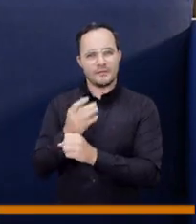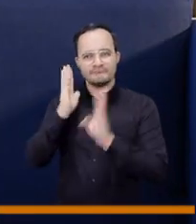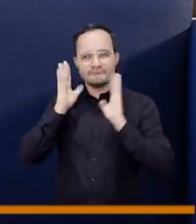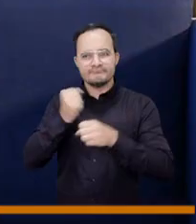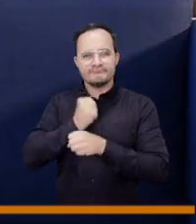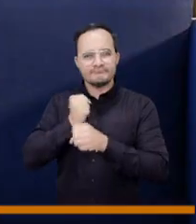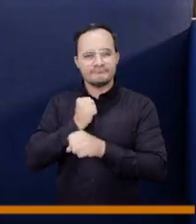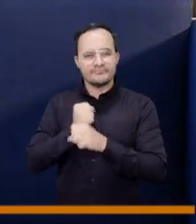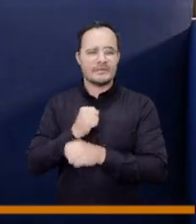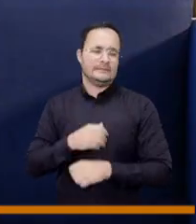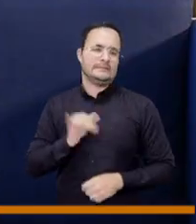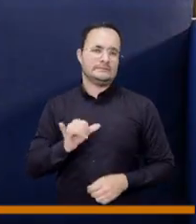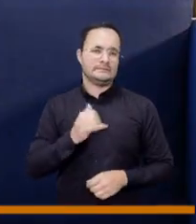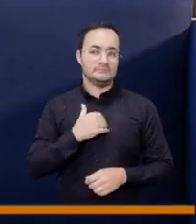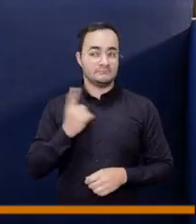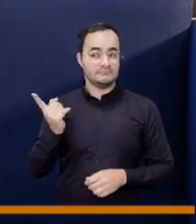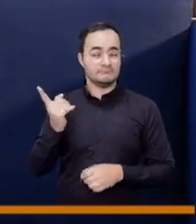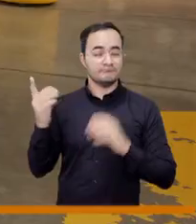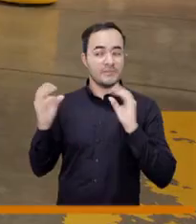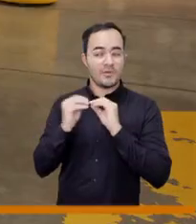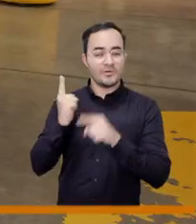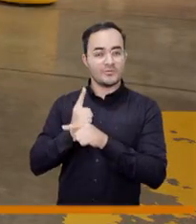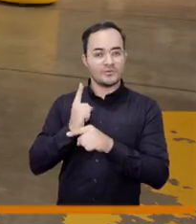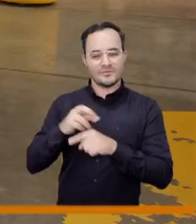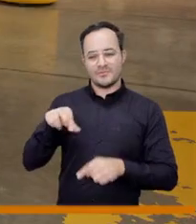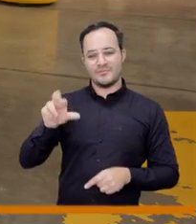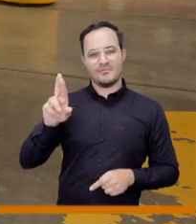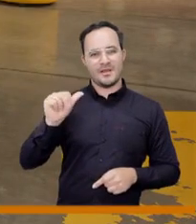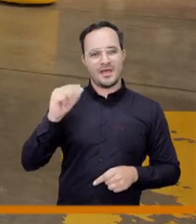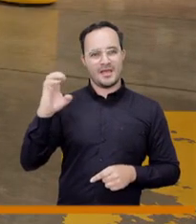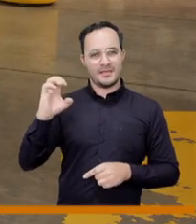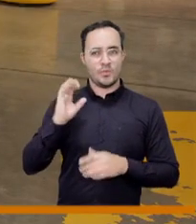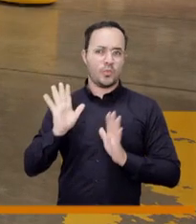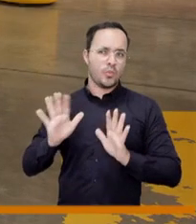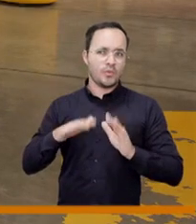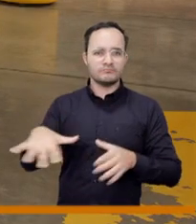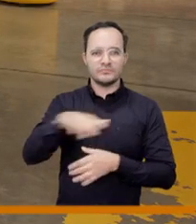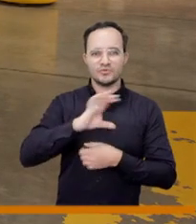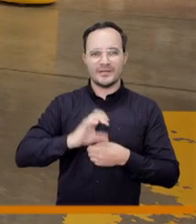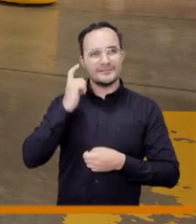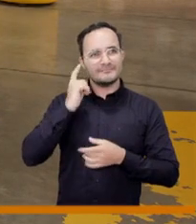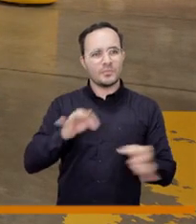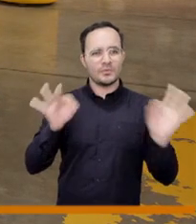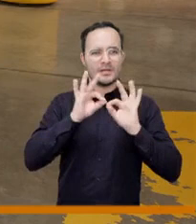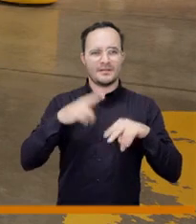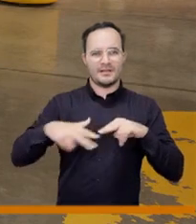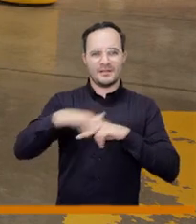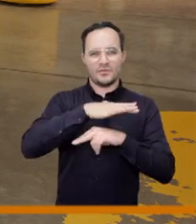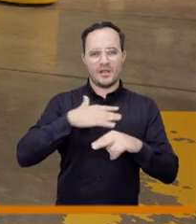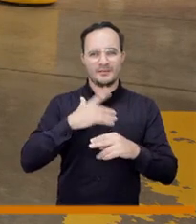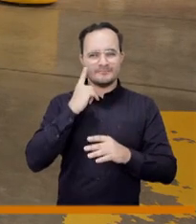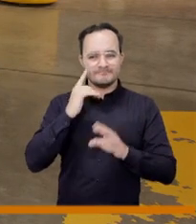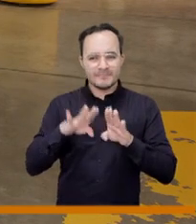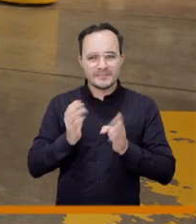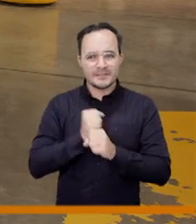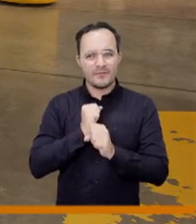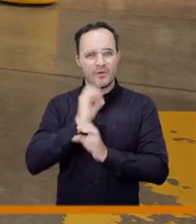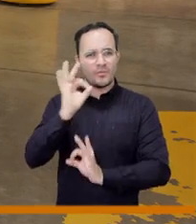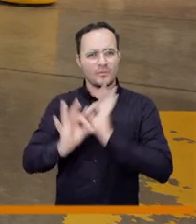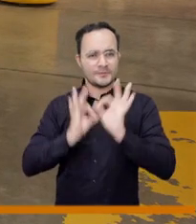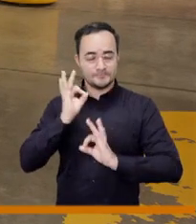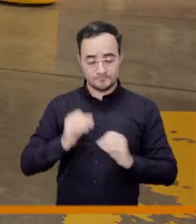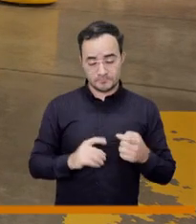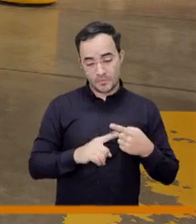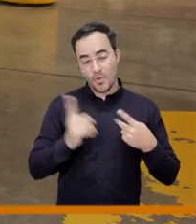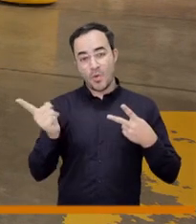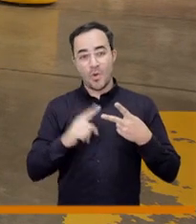también la compañera claudia yo coincidimos ella trabaja mucho los praes temas interesantes de ciudad también traigo no que me parece digamos que